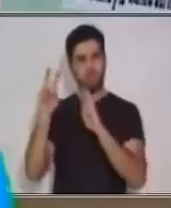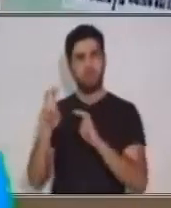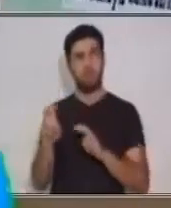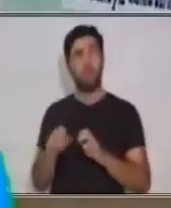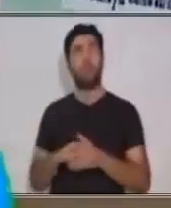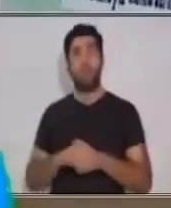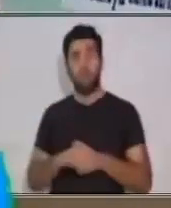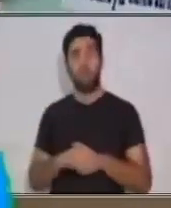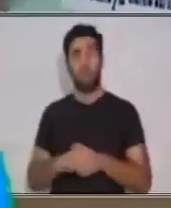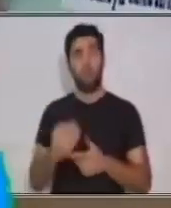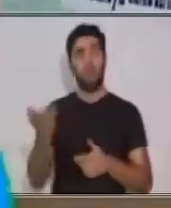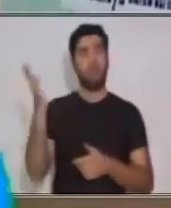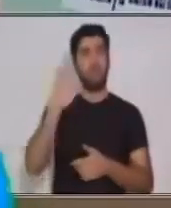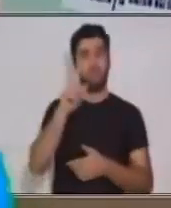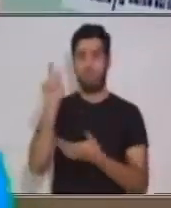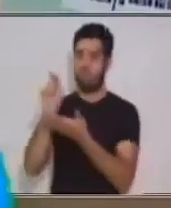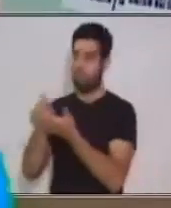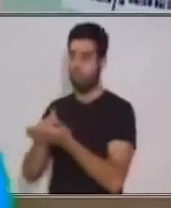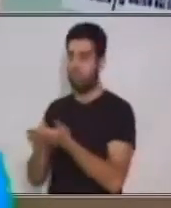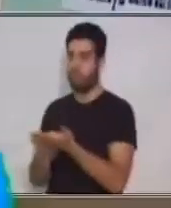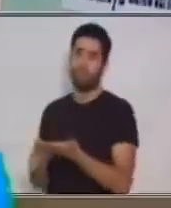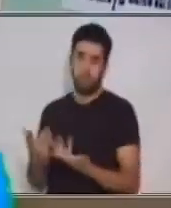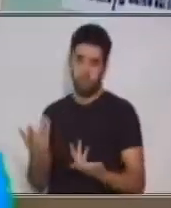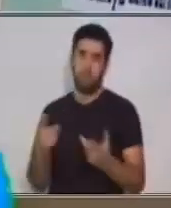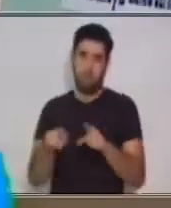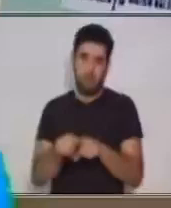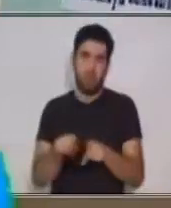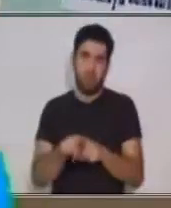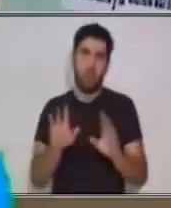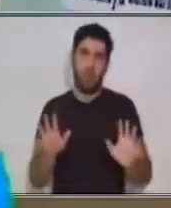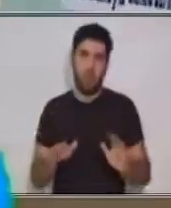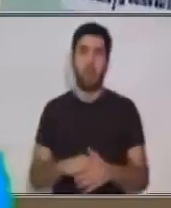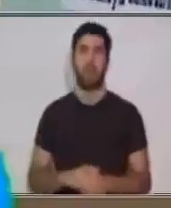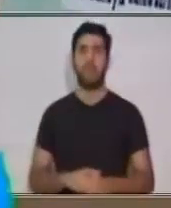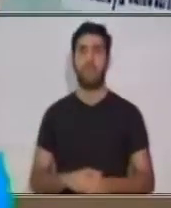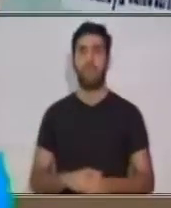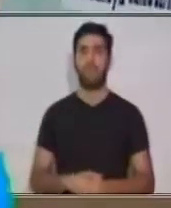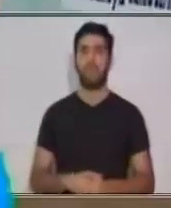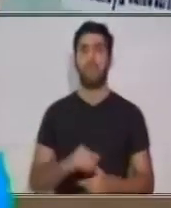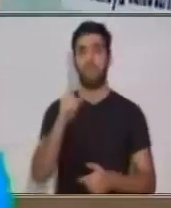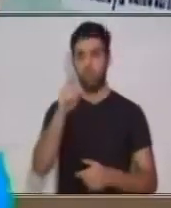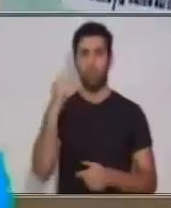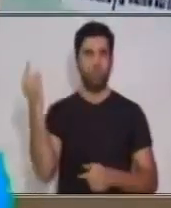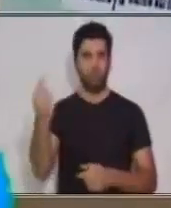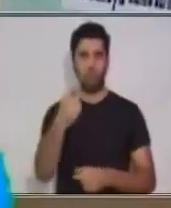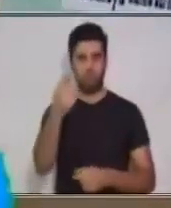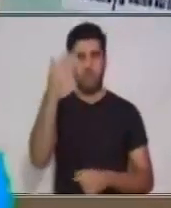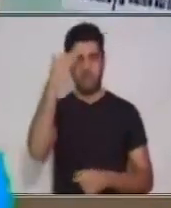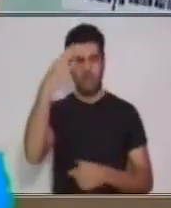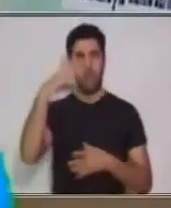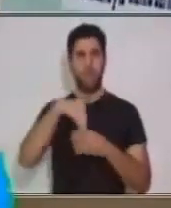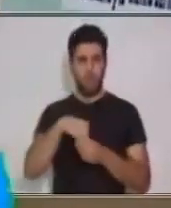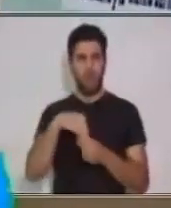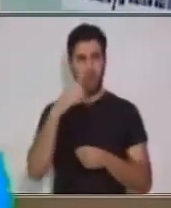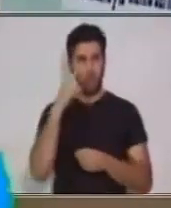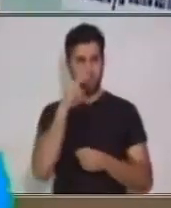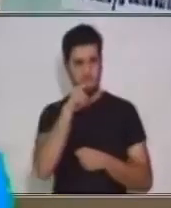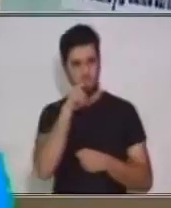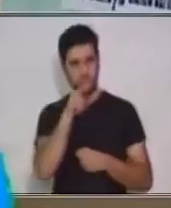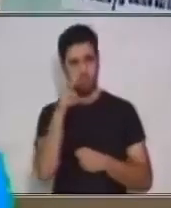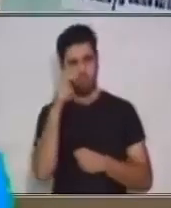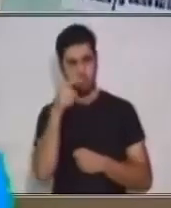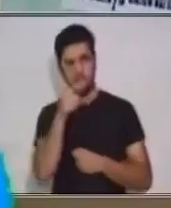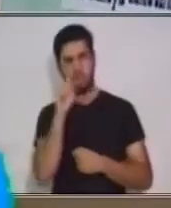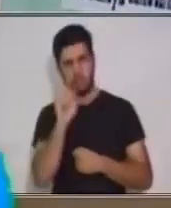requiere este proceso mental, en el cual tú vas a conectar con todos tus conocimientos que ya tenías, con los que estás